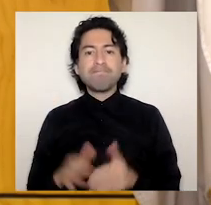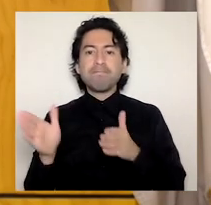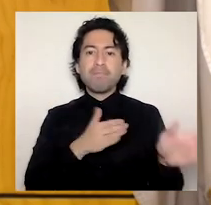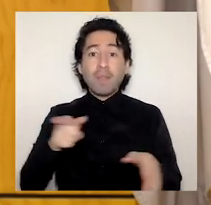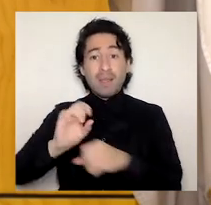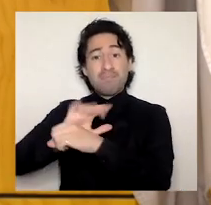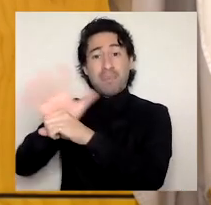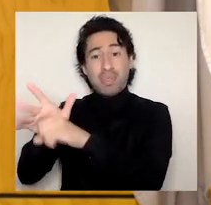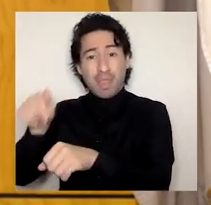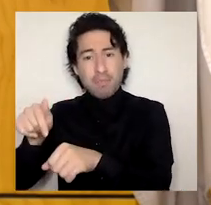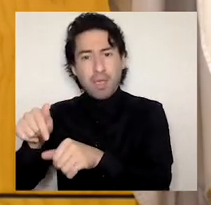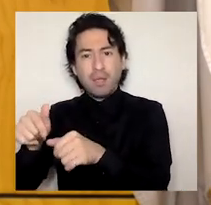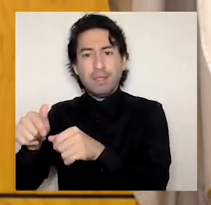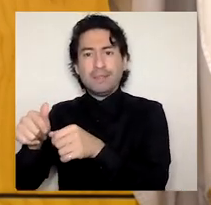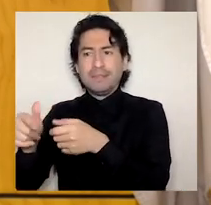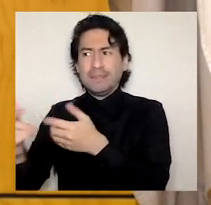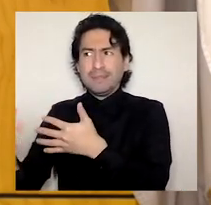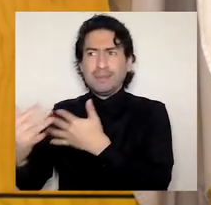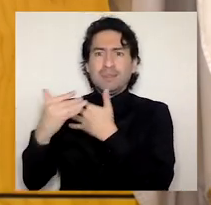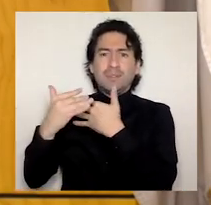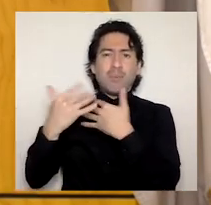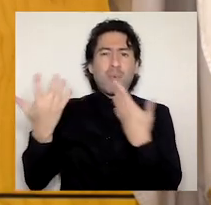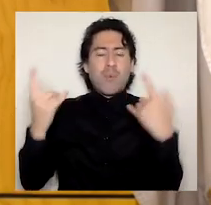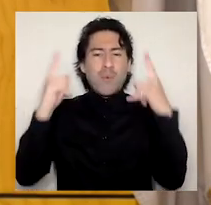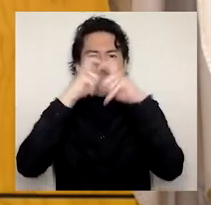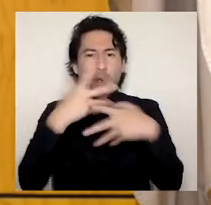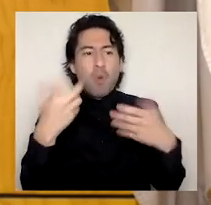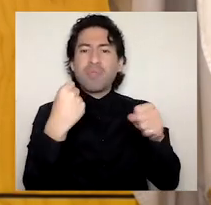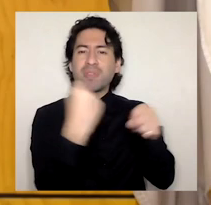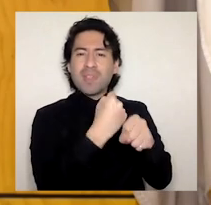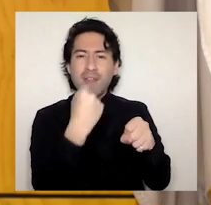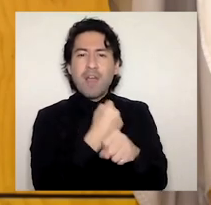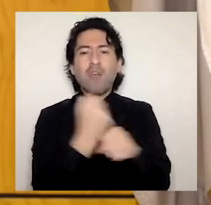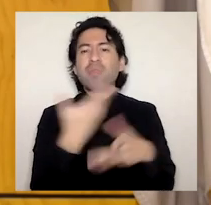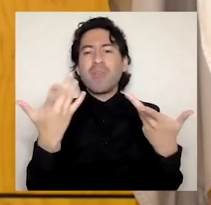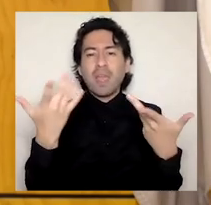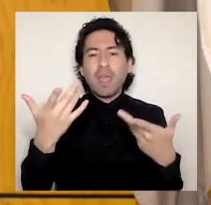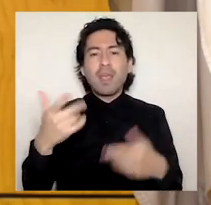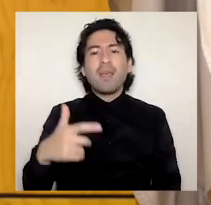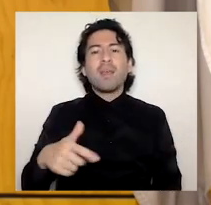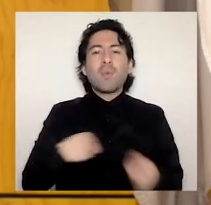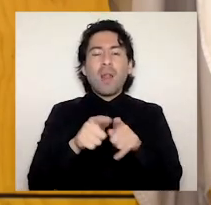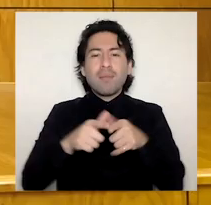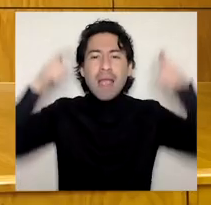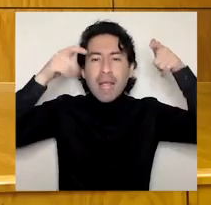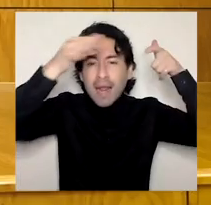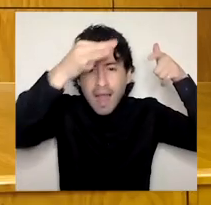trajo una serie de dificultades a la continuidad de los trabajos de graduación de estudiantes de posgrado,